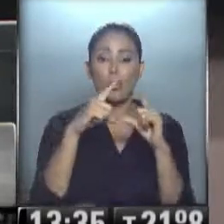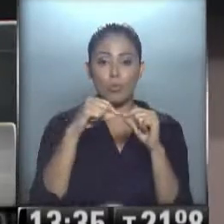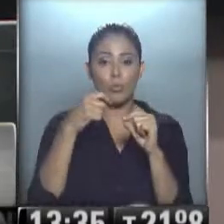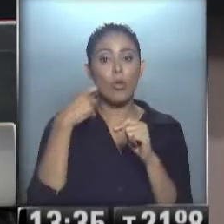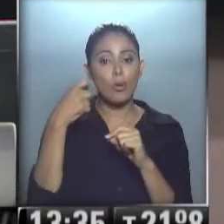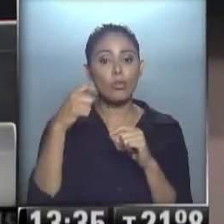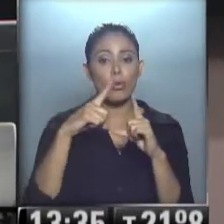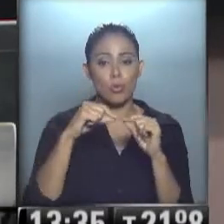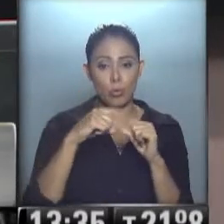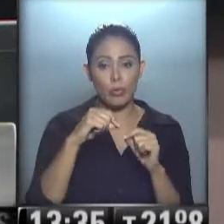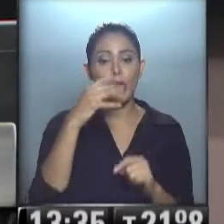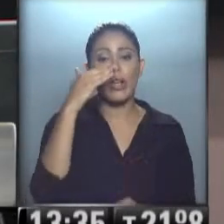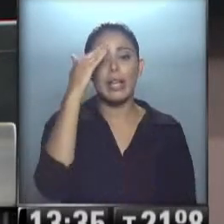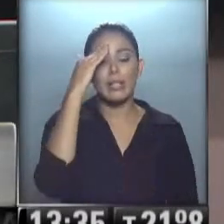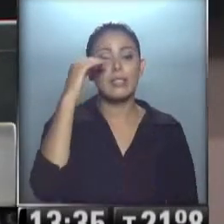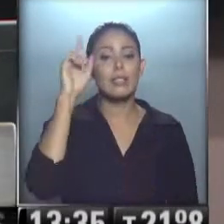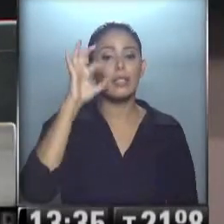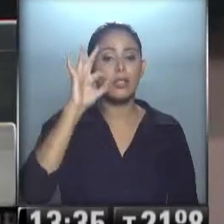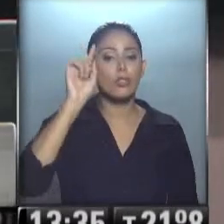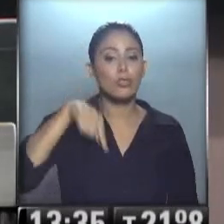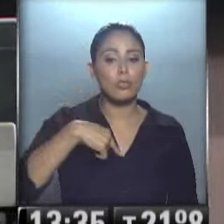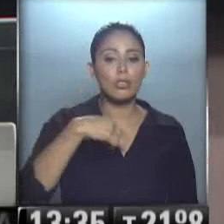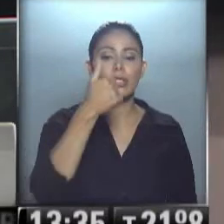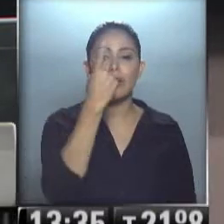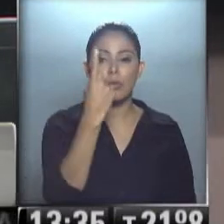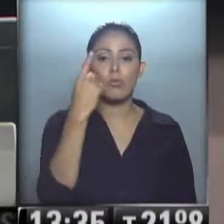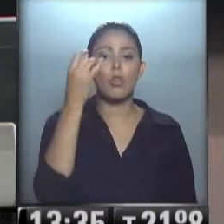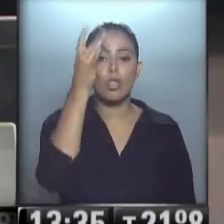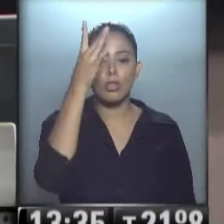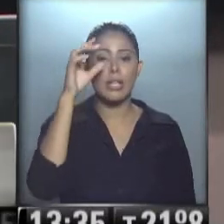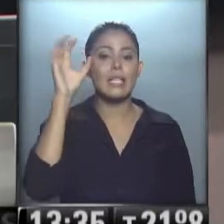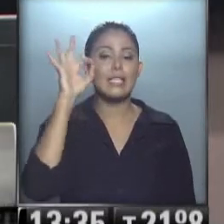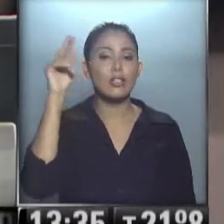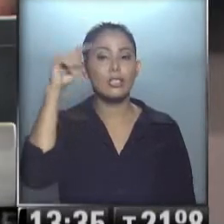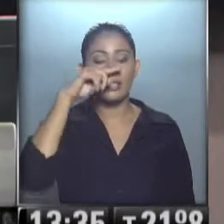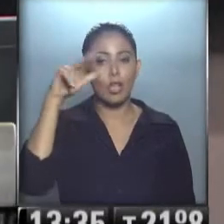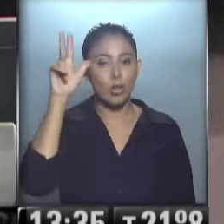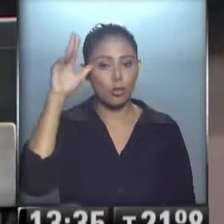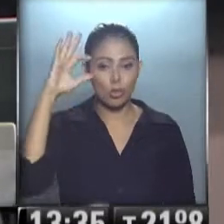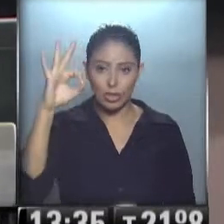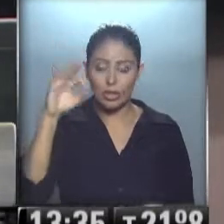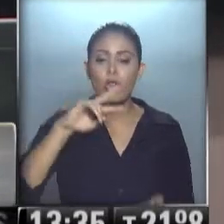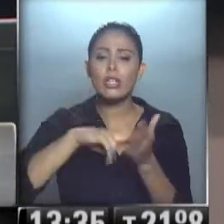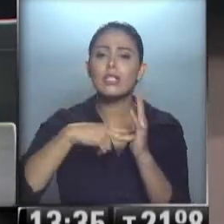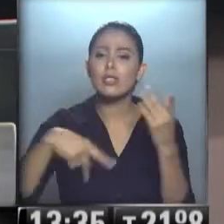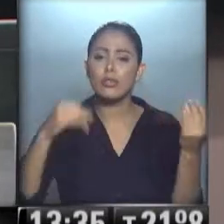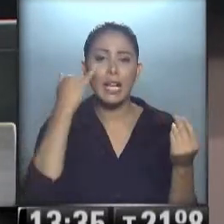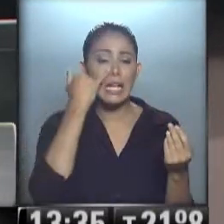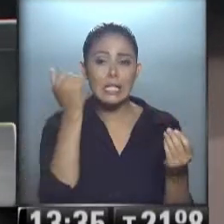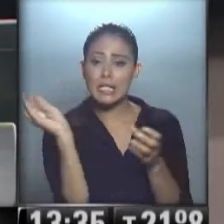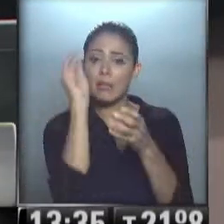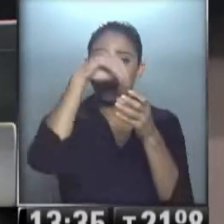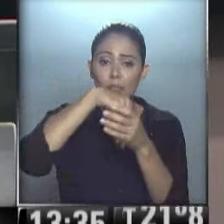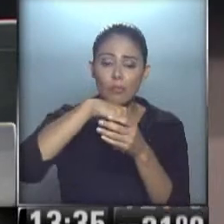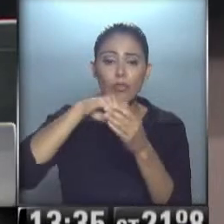jubilatoria número 15-0, 61-2-0-78-0, significa que ya estás incorporada dentro del